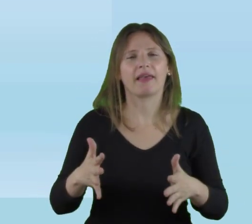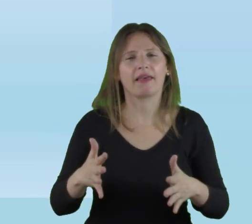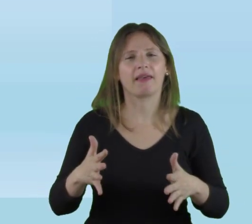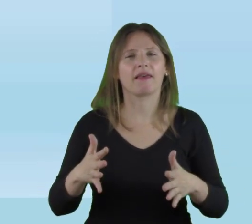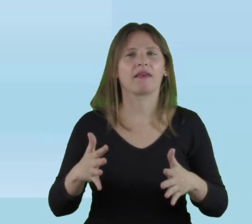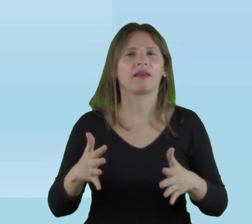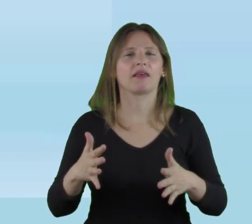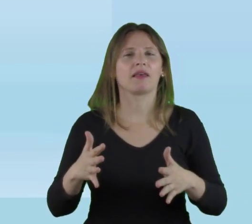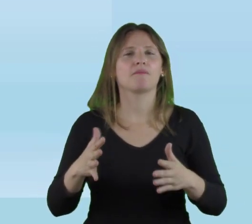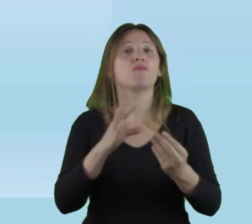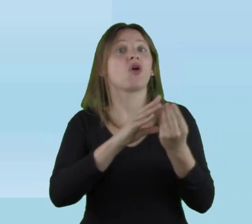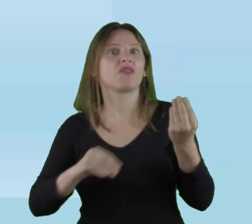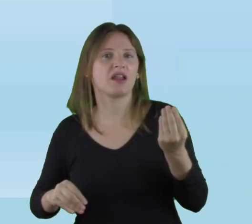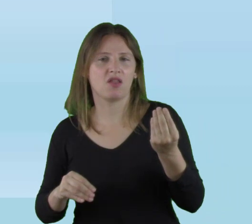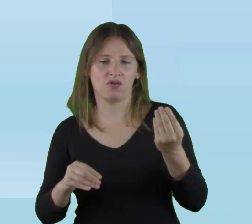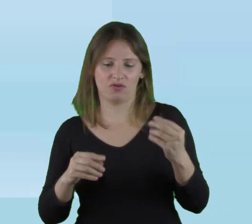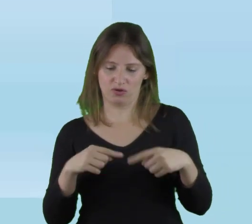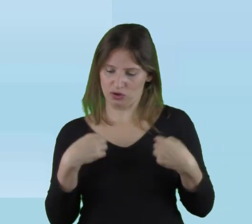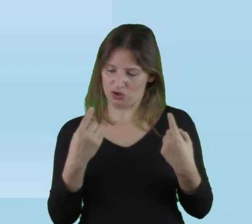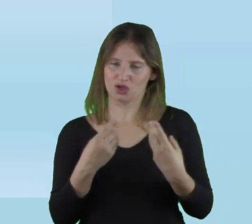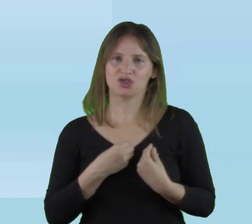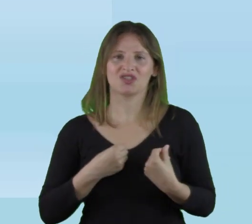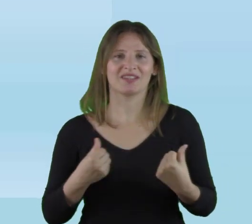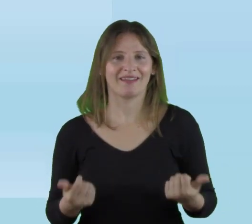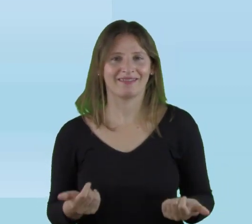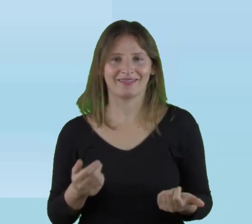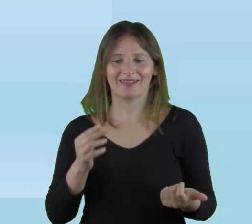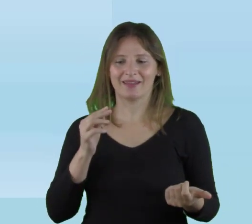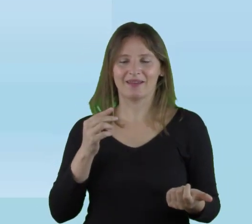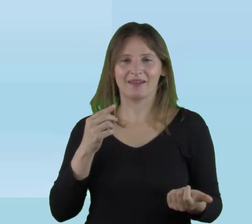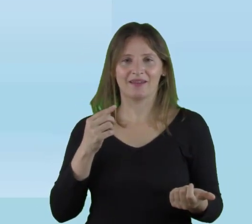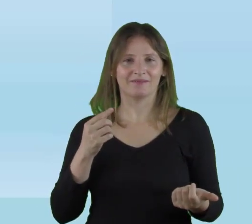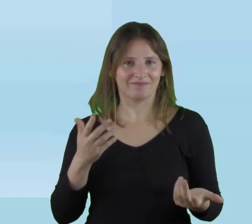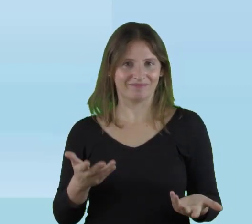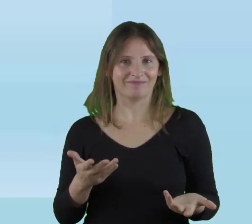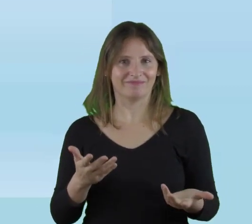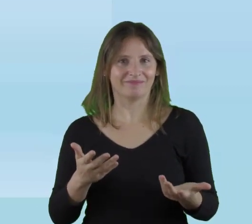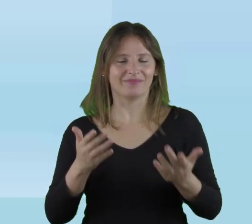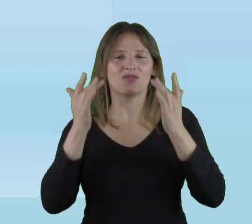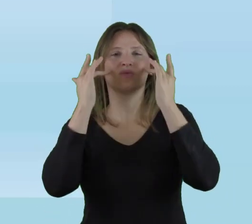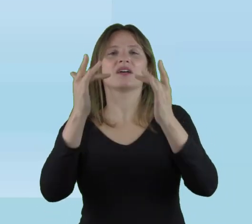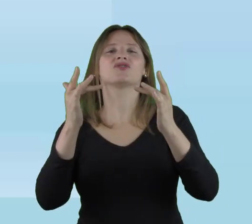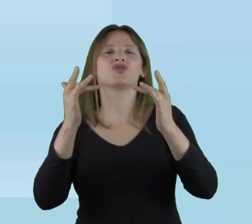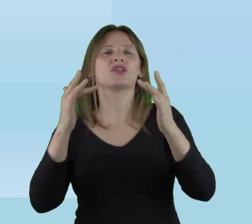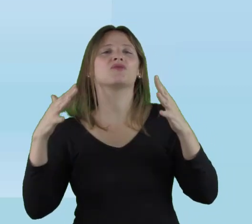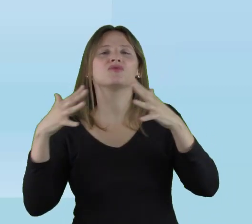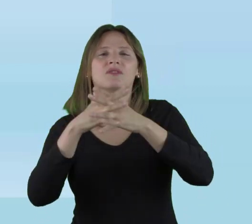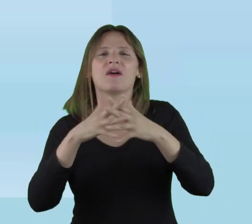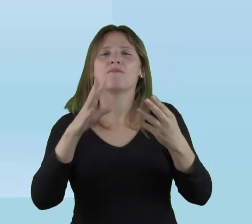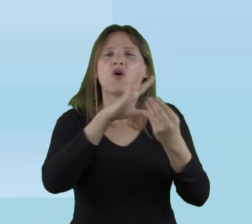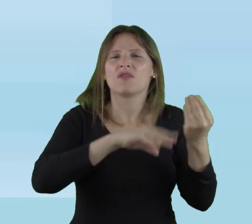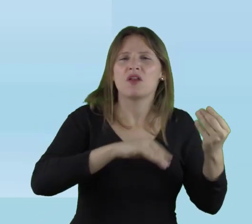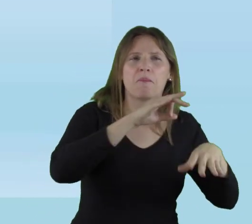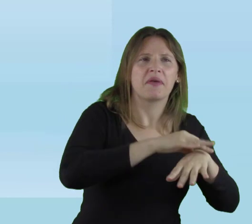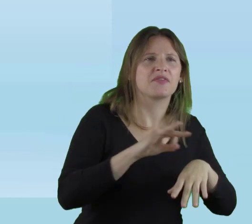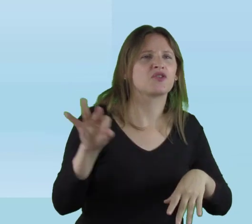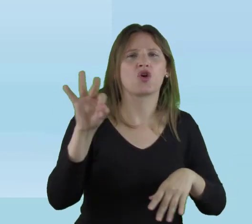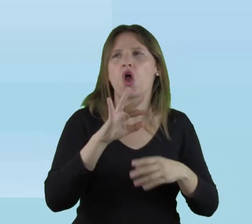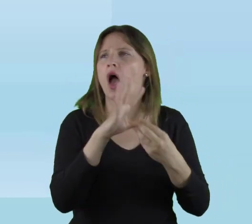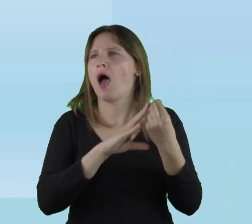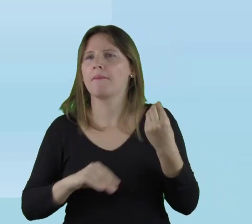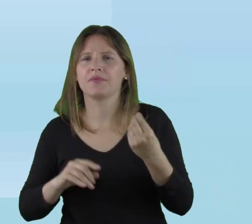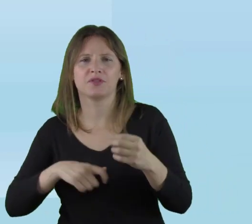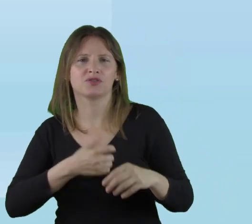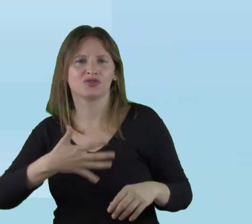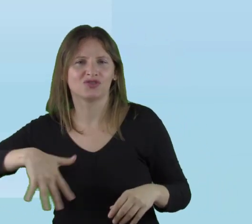qué, con qué, con qué paradigma estamos mirando a la educación inclusiva. Porque es ahí donde nosotros